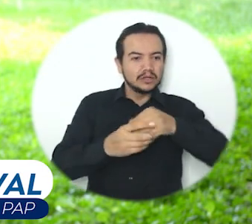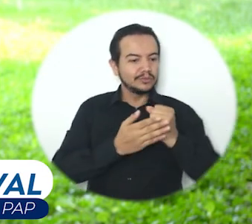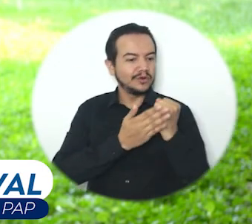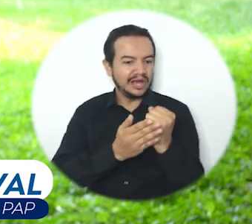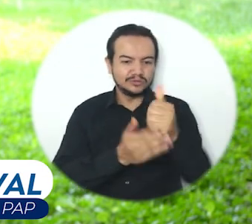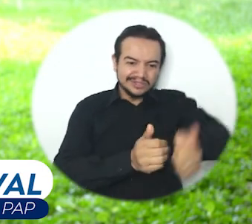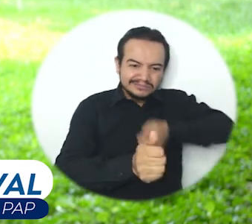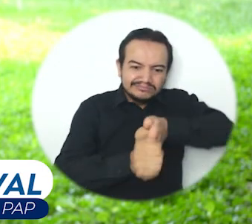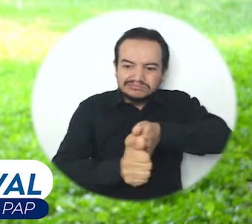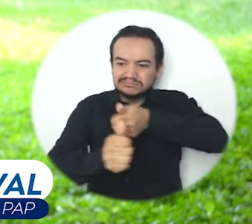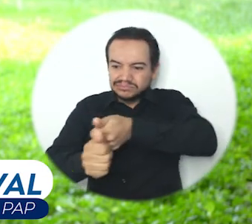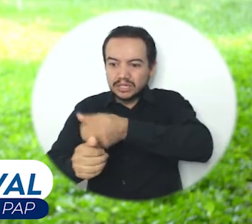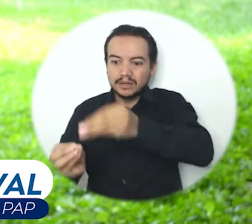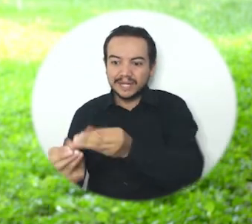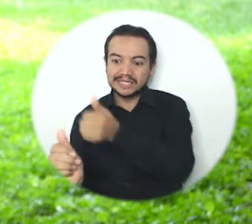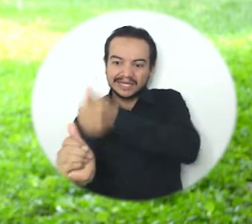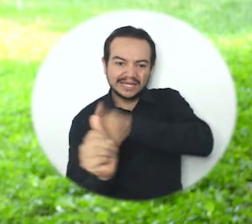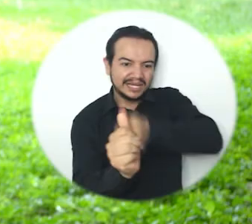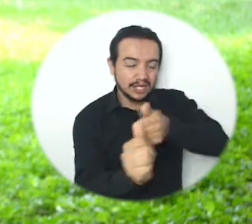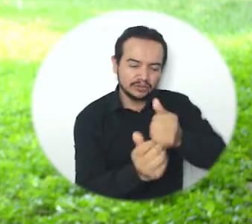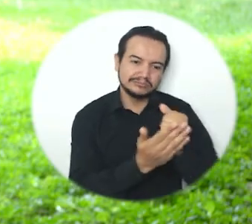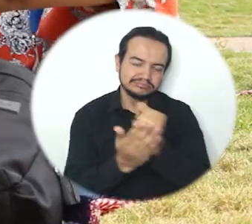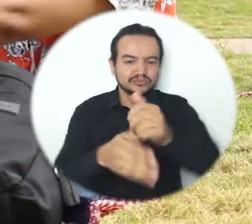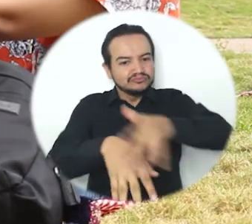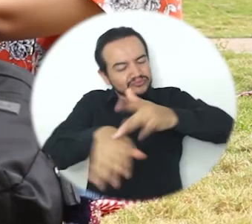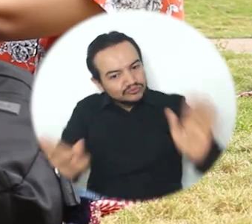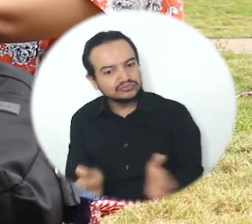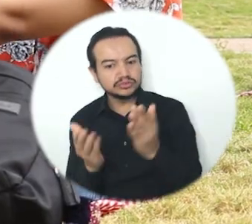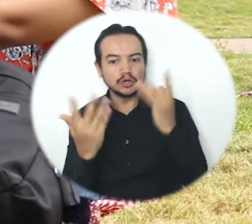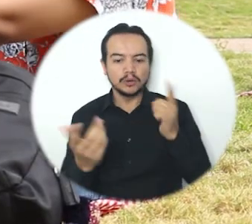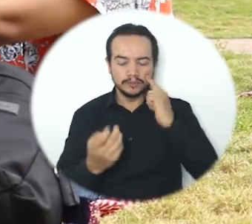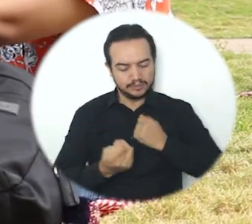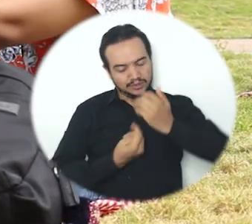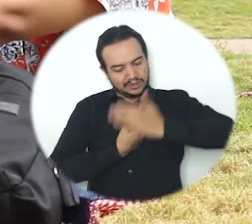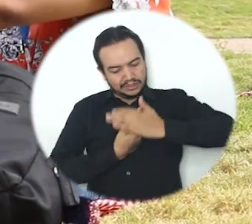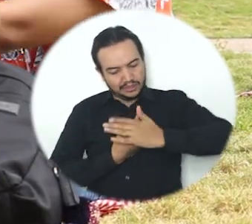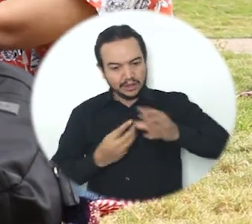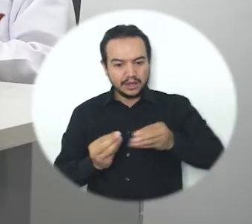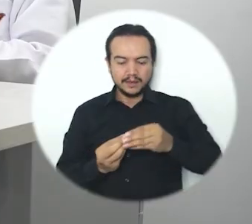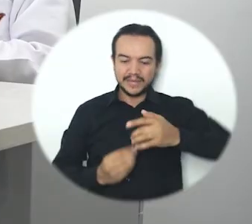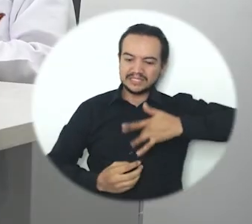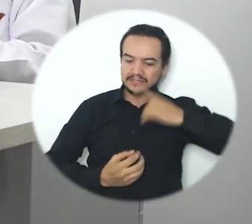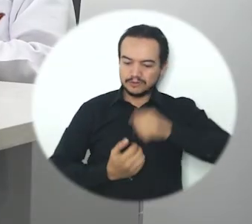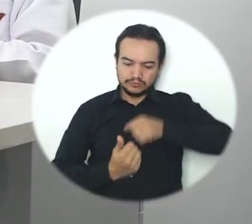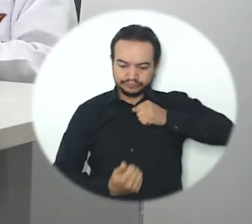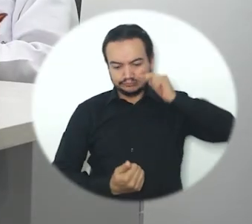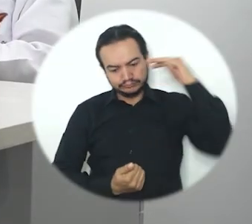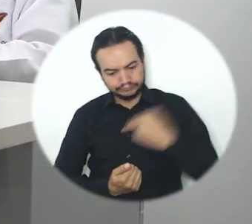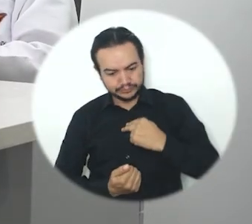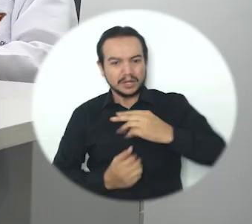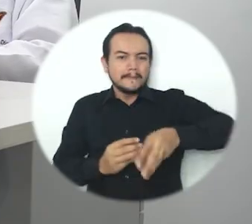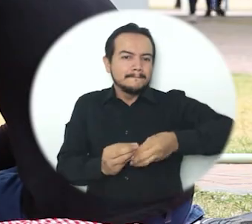importancia de promover el bienestar individual a través del fortalecimiento de la autoestima, del autoesquema y la